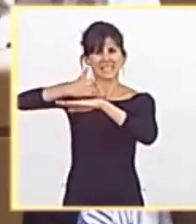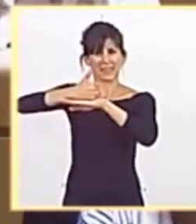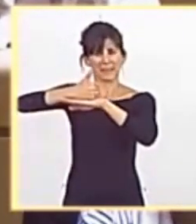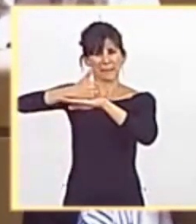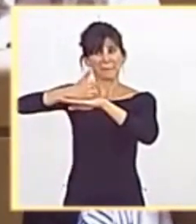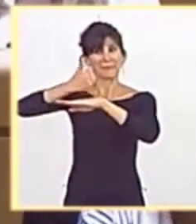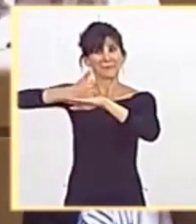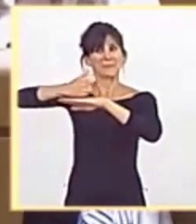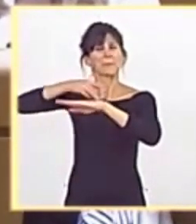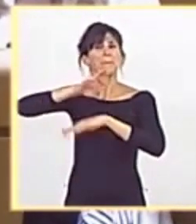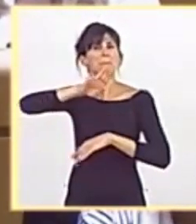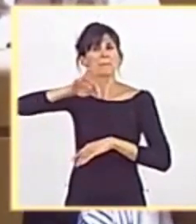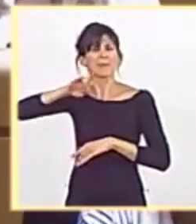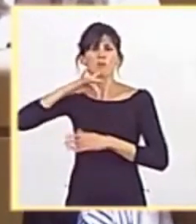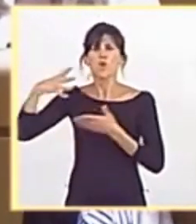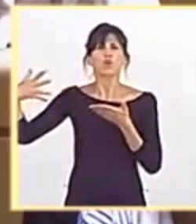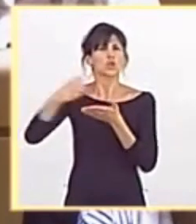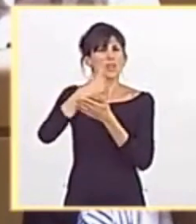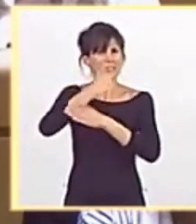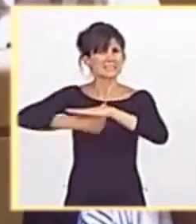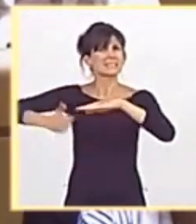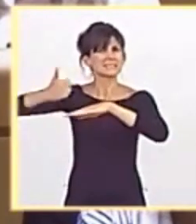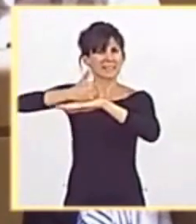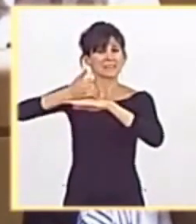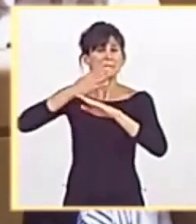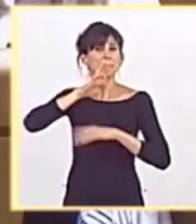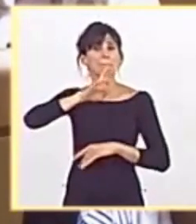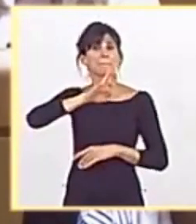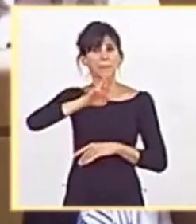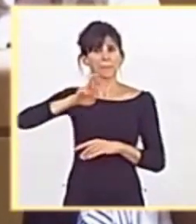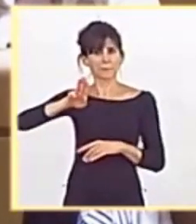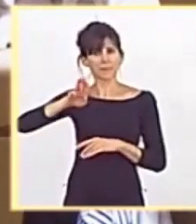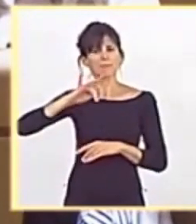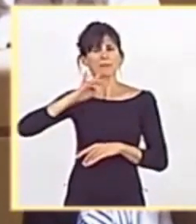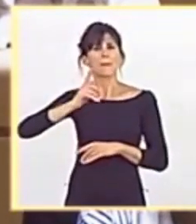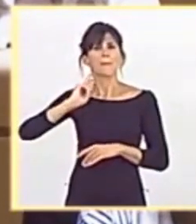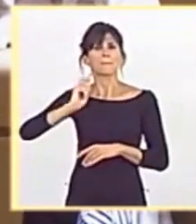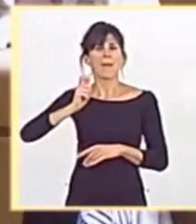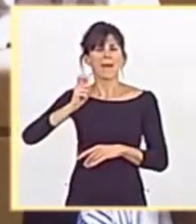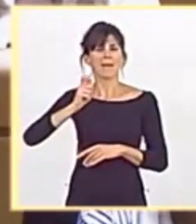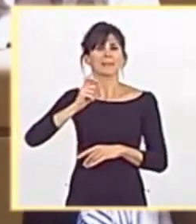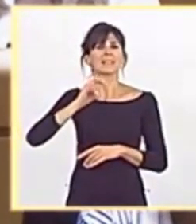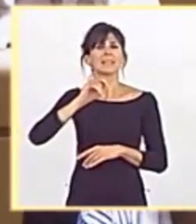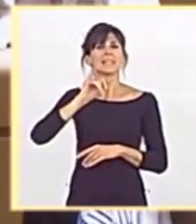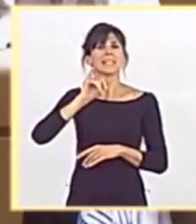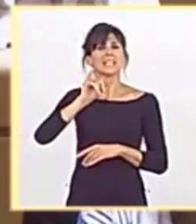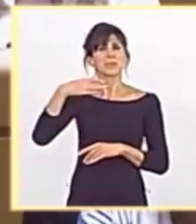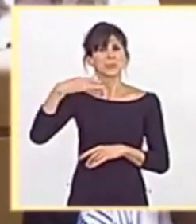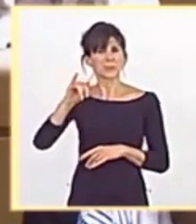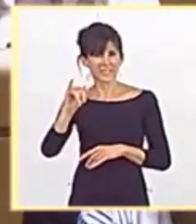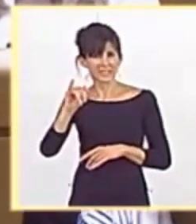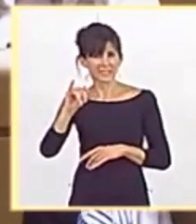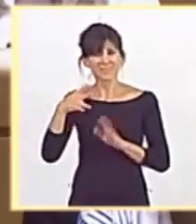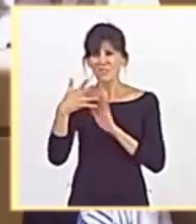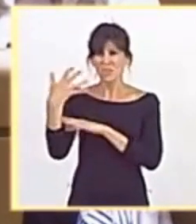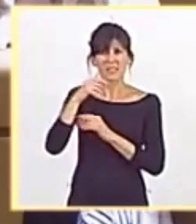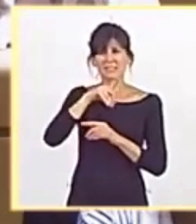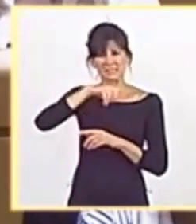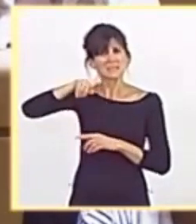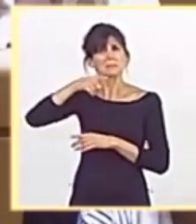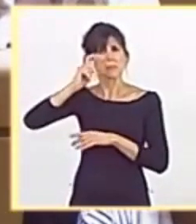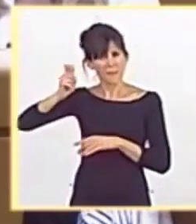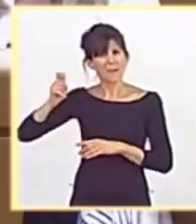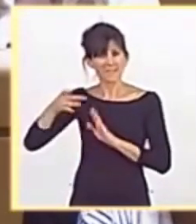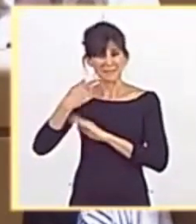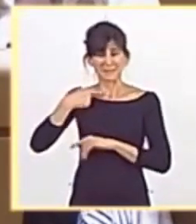Popular y en todas estas sedes el Partido Popular paga el IBI. En todas estas sedes y en ninguna de estas sedes